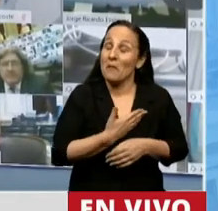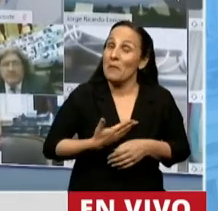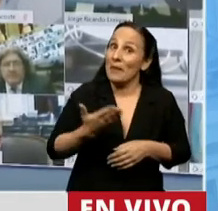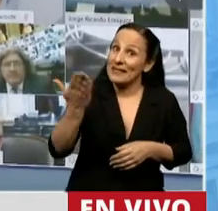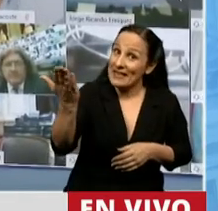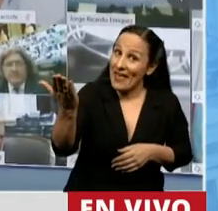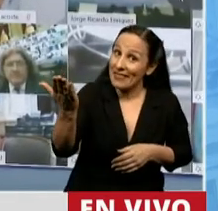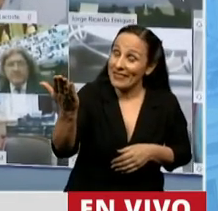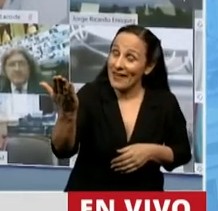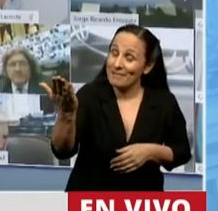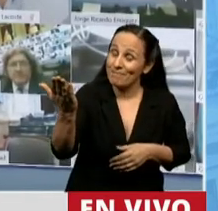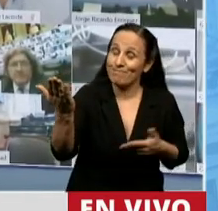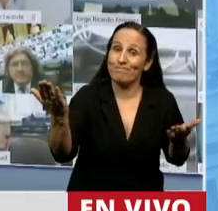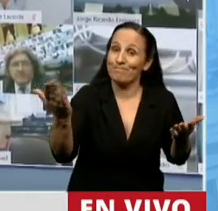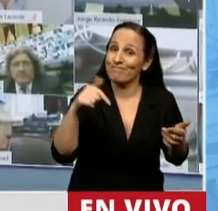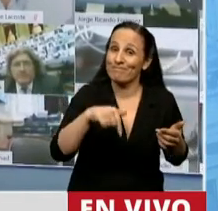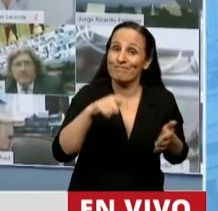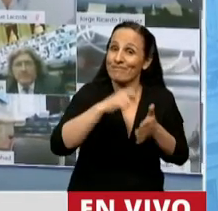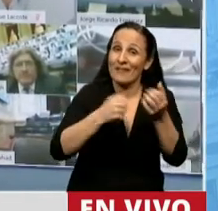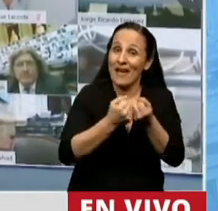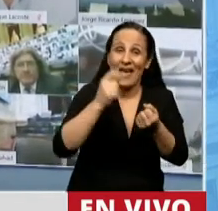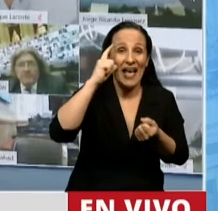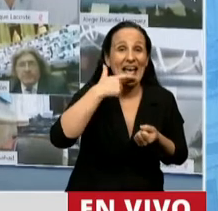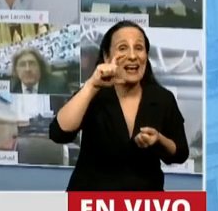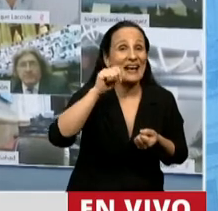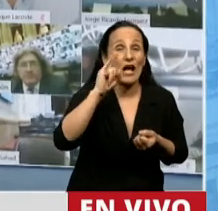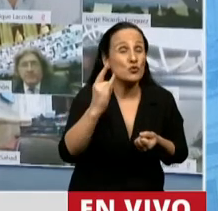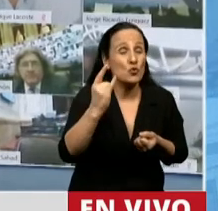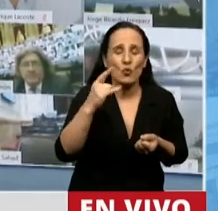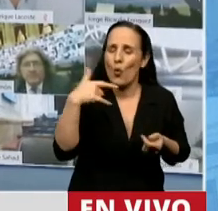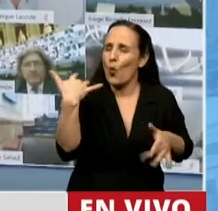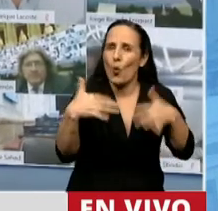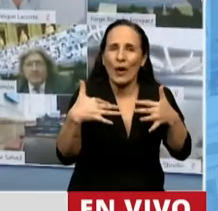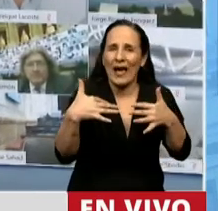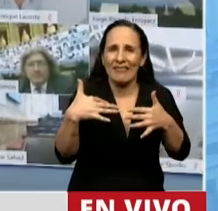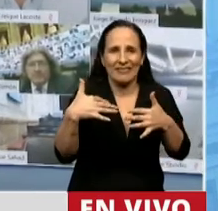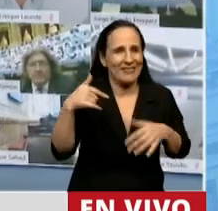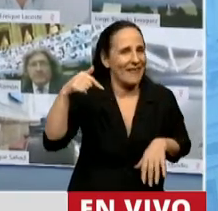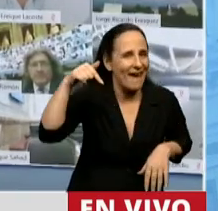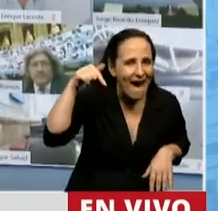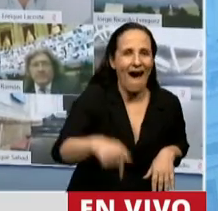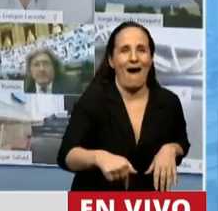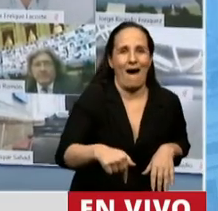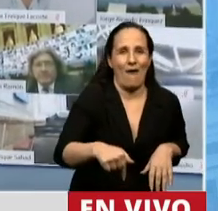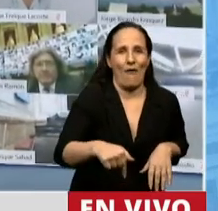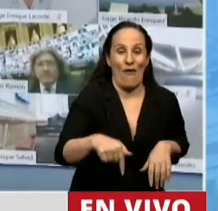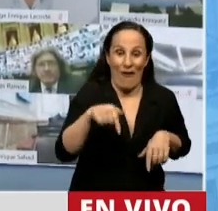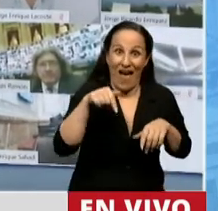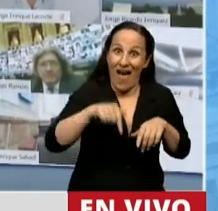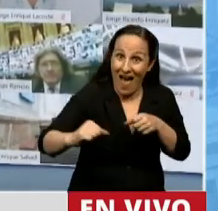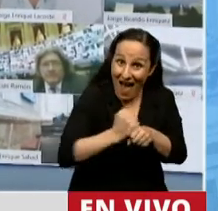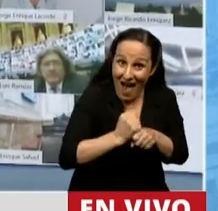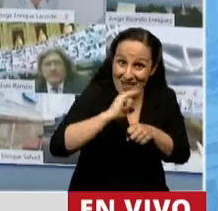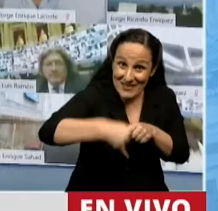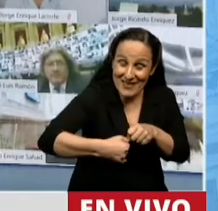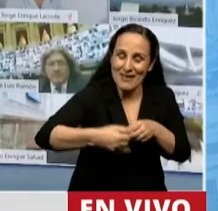Escazú es urgente, Escazú es ahora, es un punto de partida, como bien le